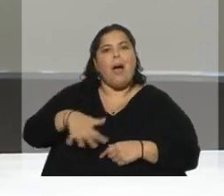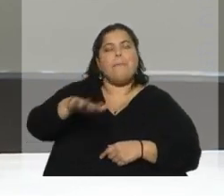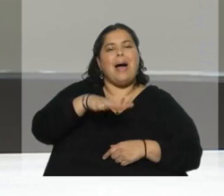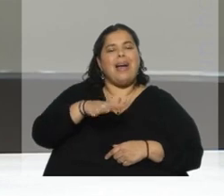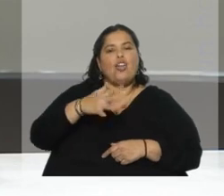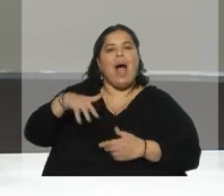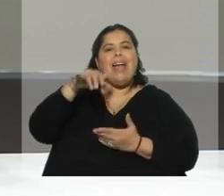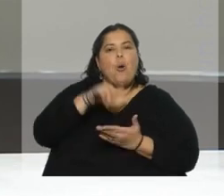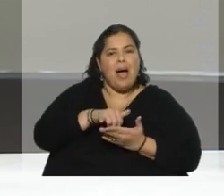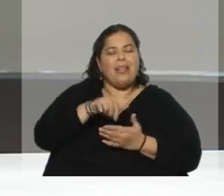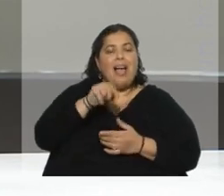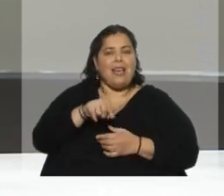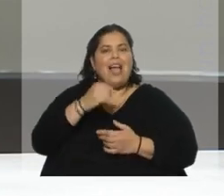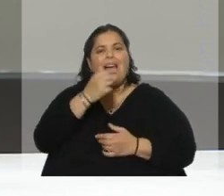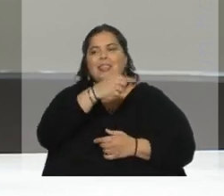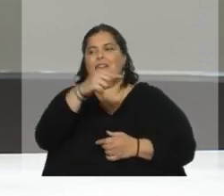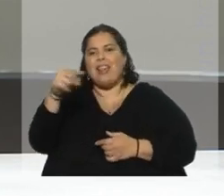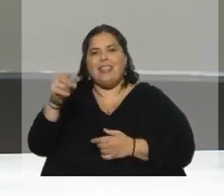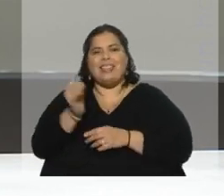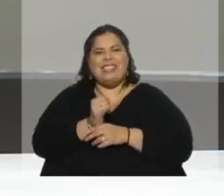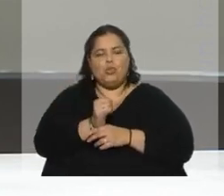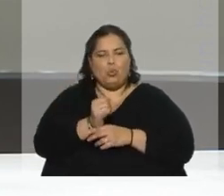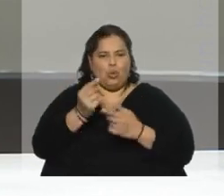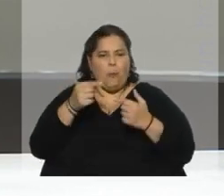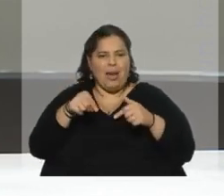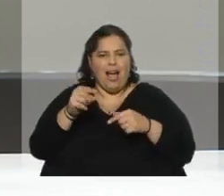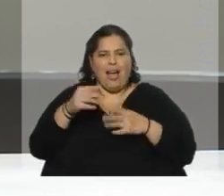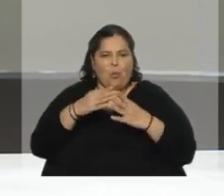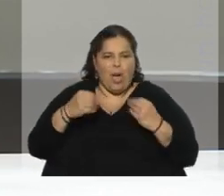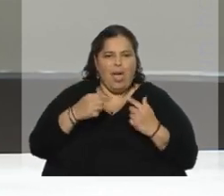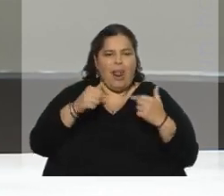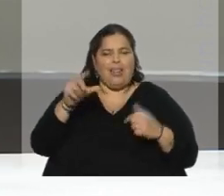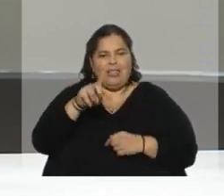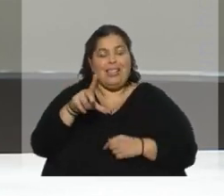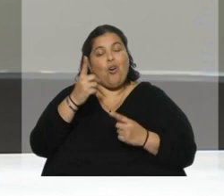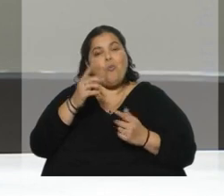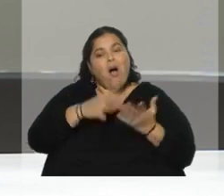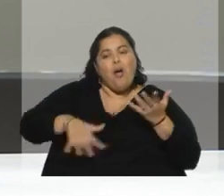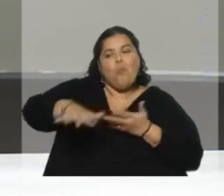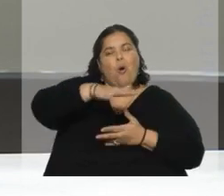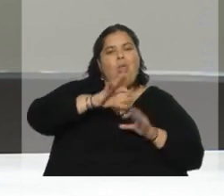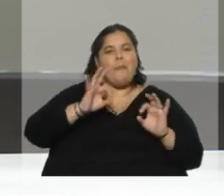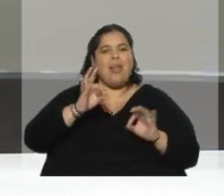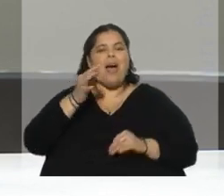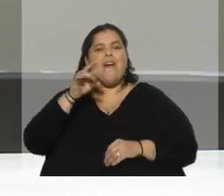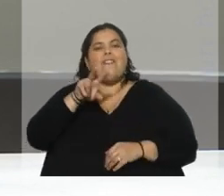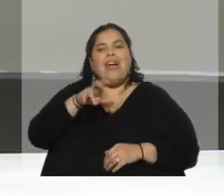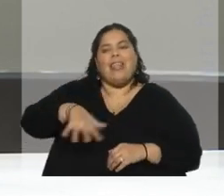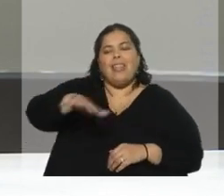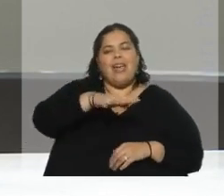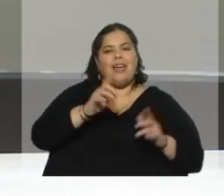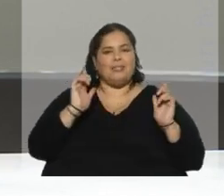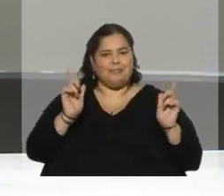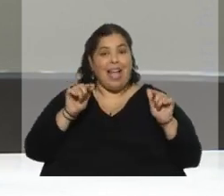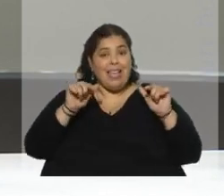educativos y la idea es acondicionar el espacio verde que allí hay con las propias, incluso, ideas e iniciativas de los estudiantes. La Fundación está